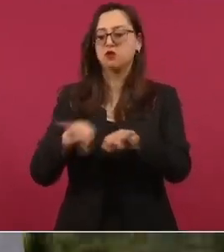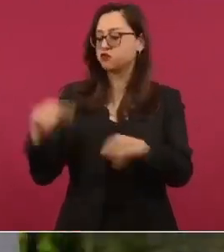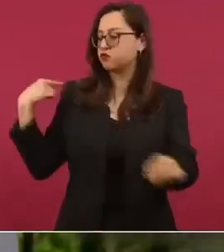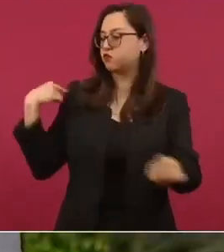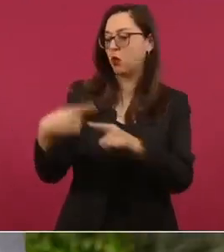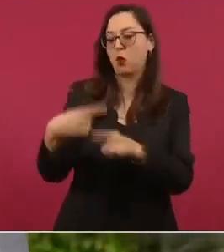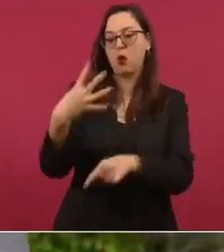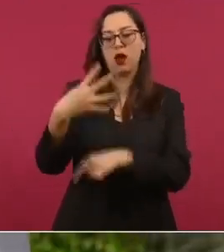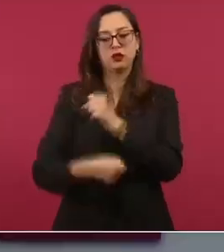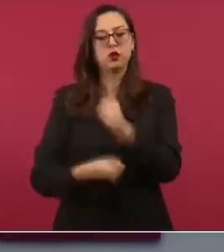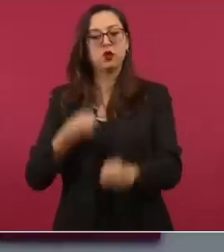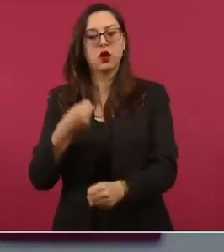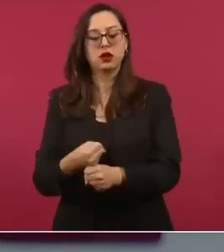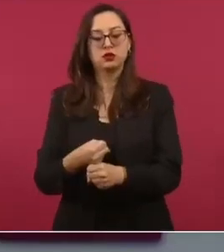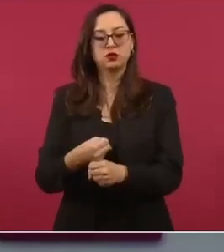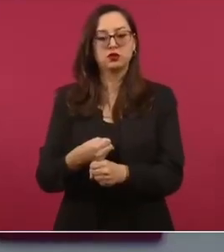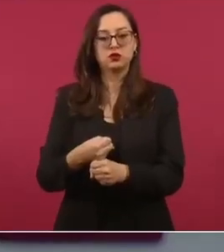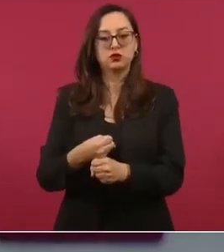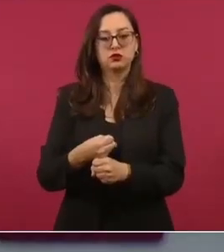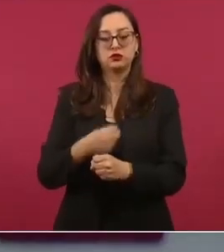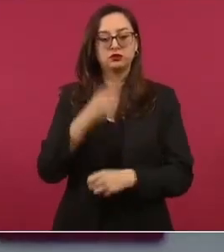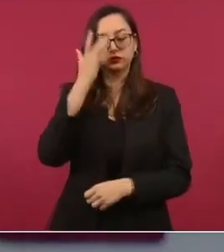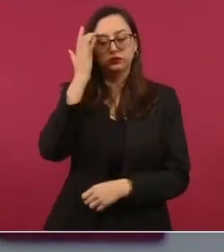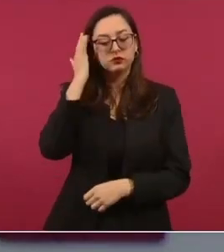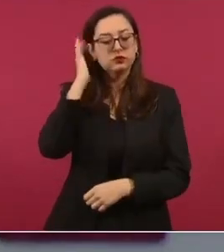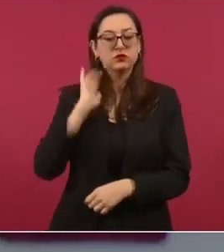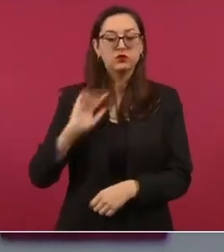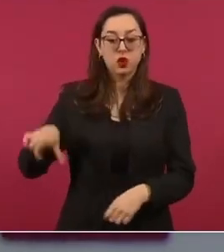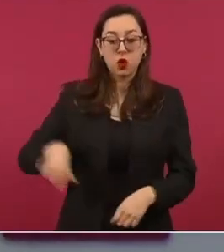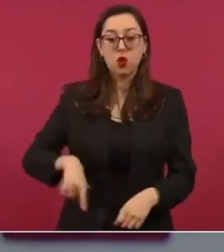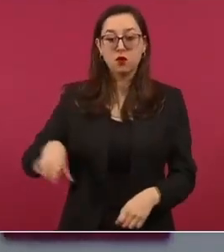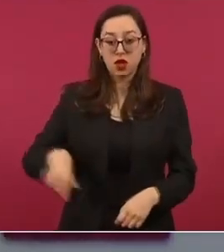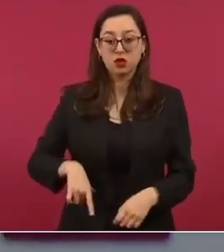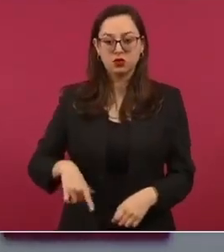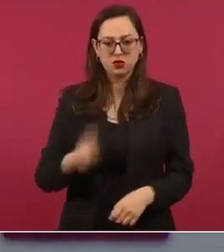que somos todos